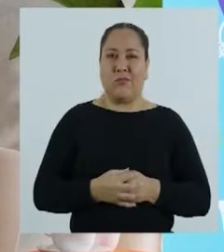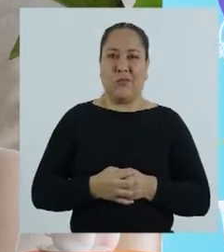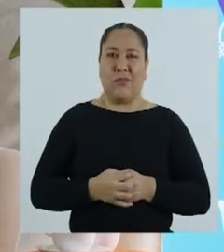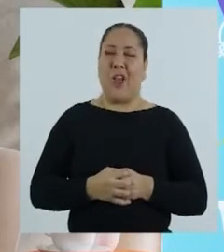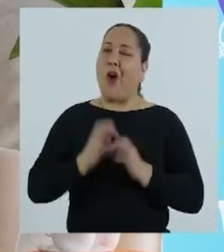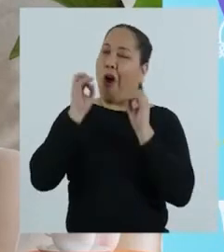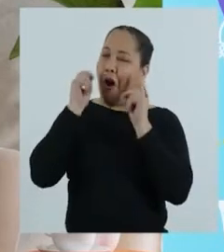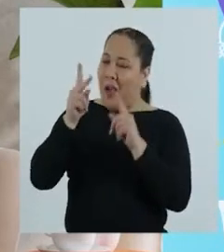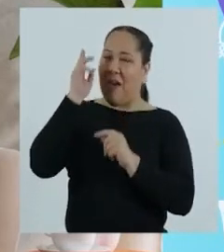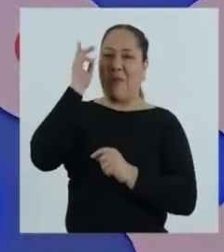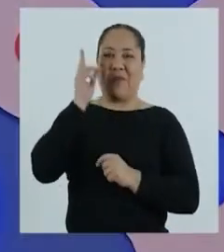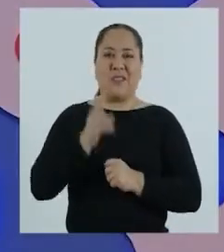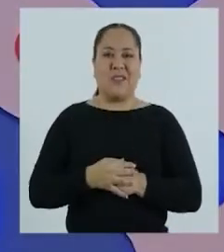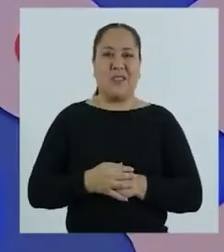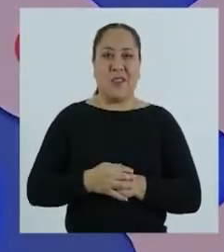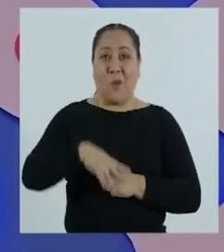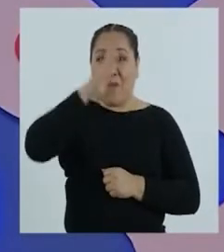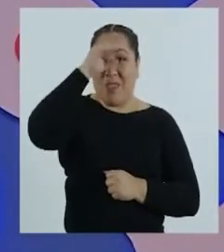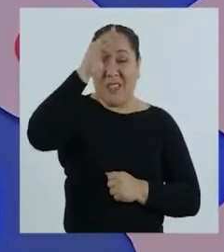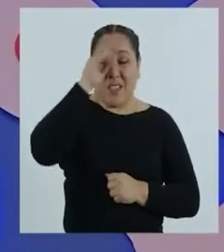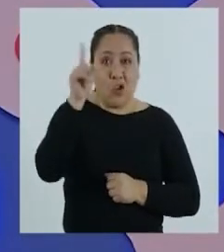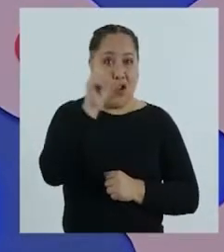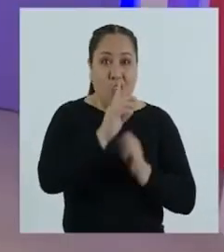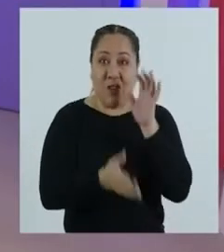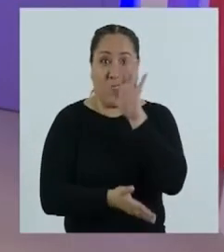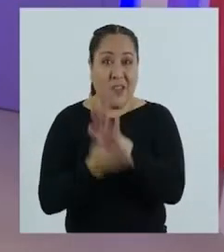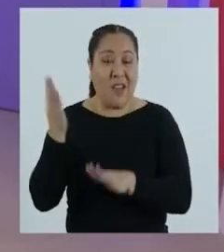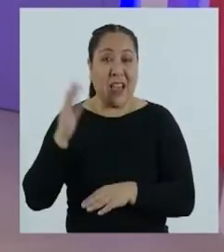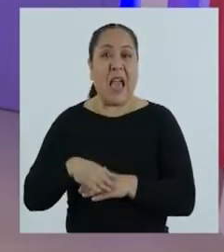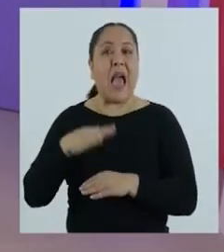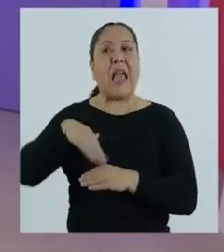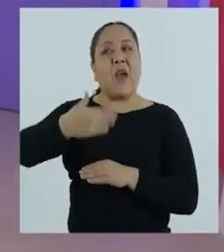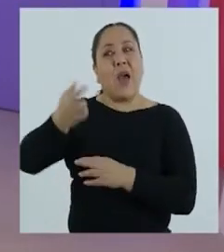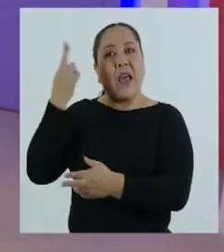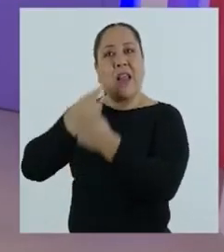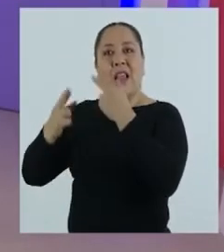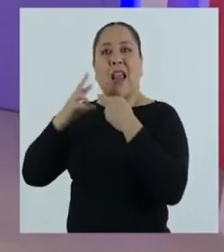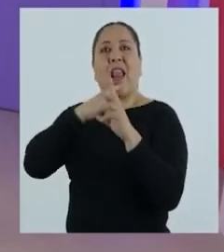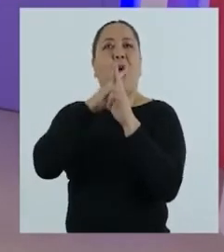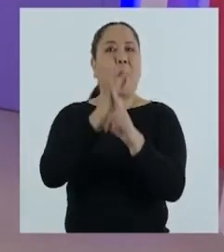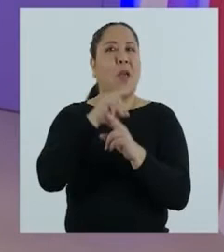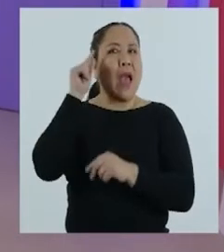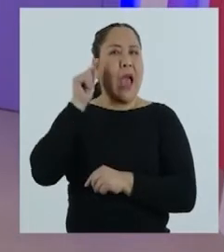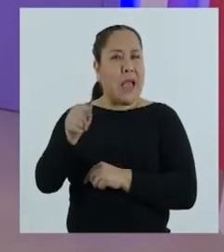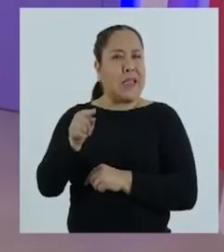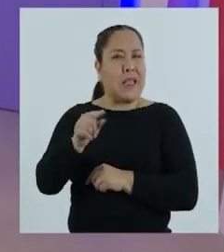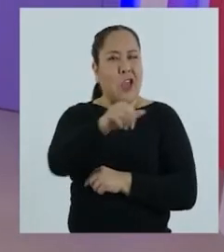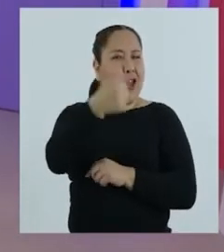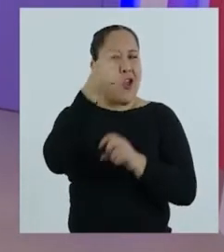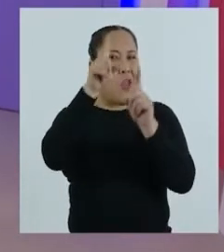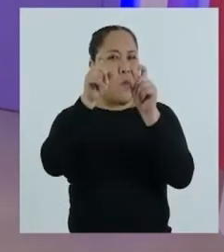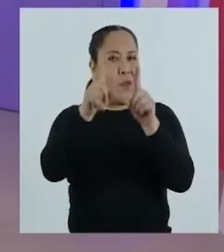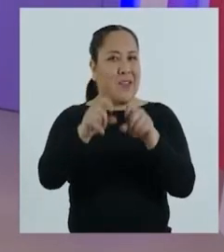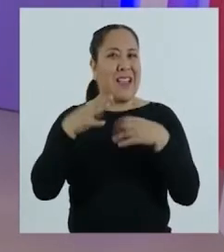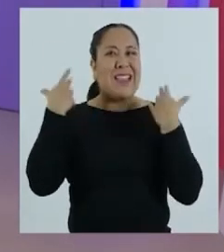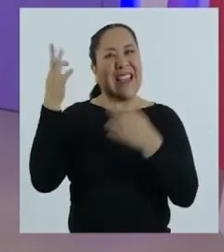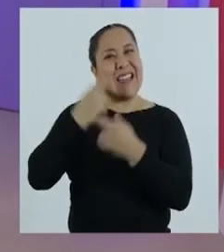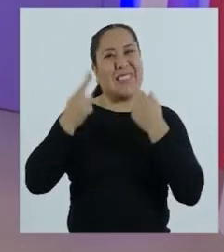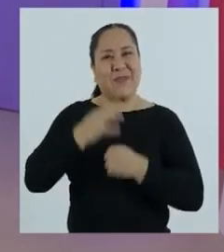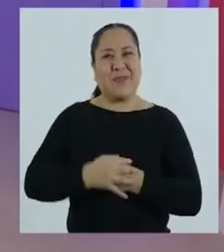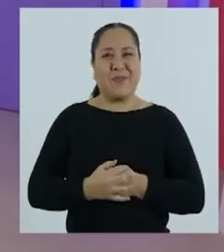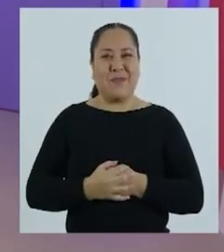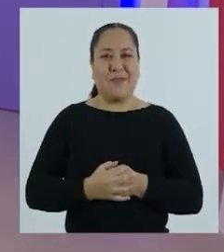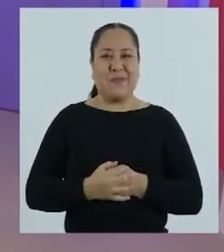veremos en un momento. Está bien, profesora. Chicas y chicos, no se muevan, porque al regreso responderemos esa y otras